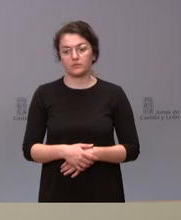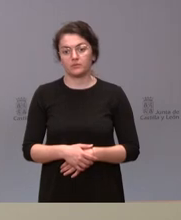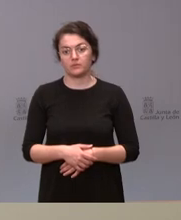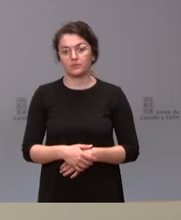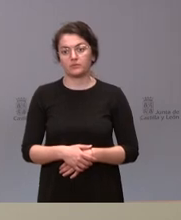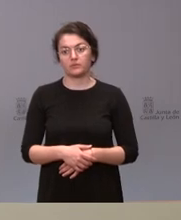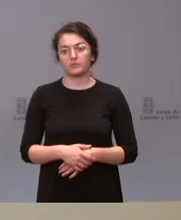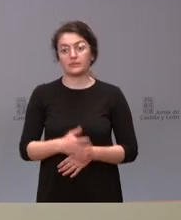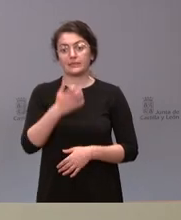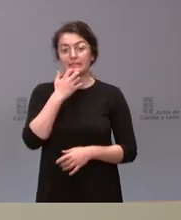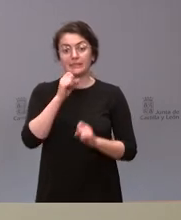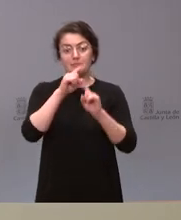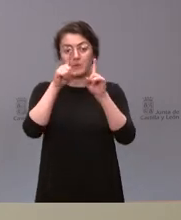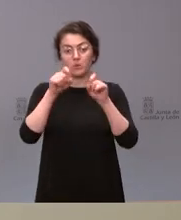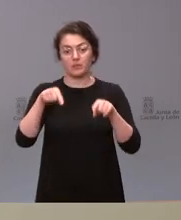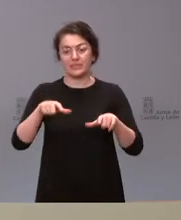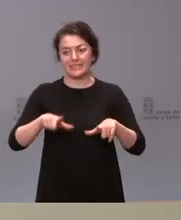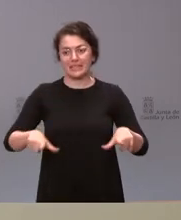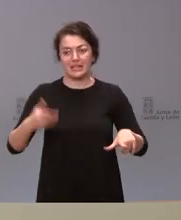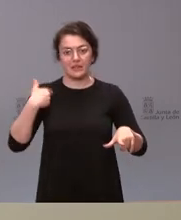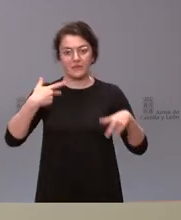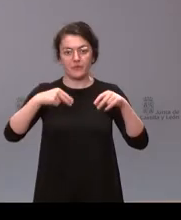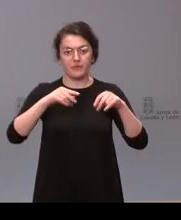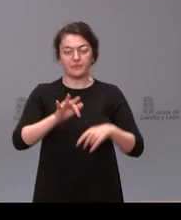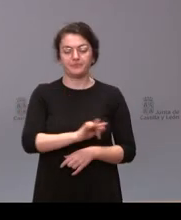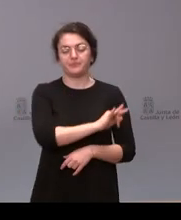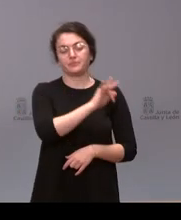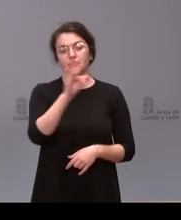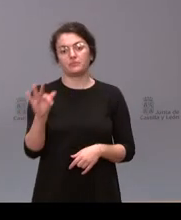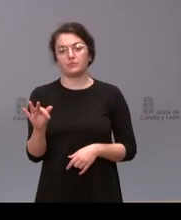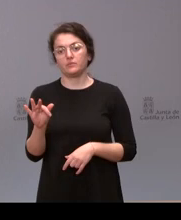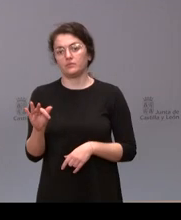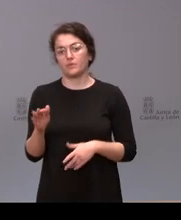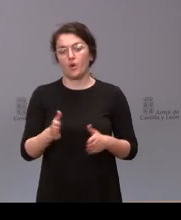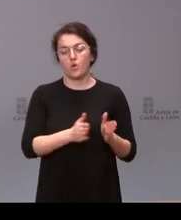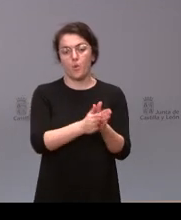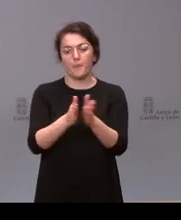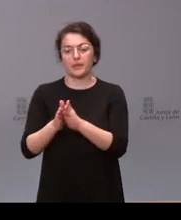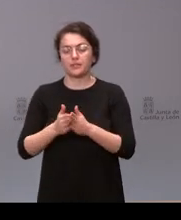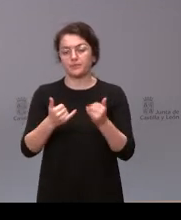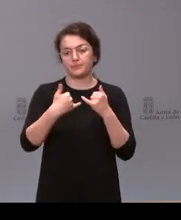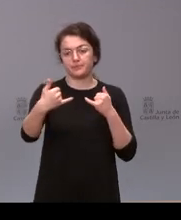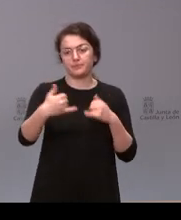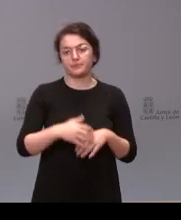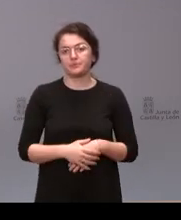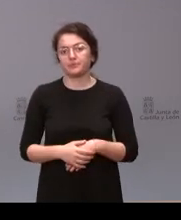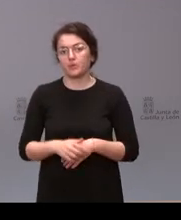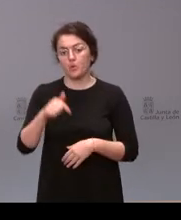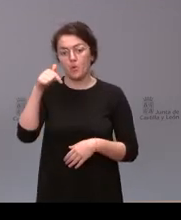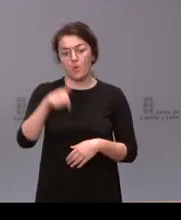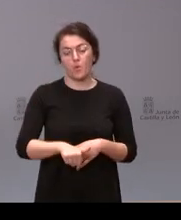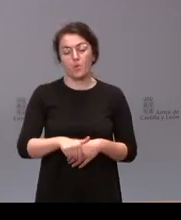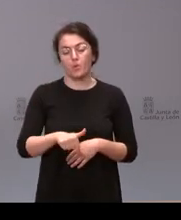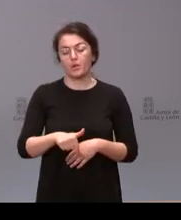Si no hay más preguntas en la sala vamos a dar paso como siempre a los compañeros que nos siguen por videoconferencia Hoy vamos